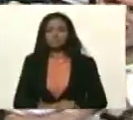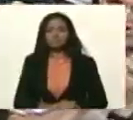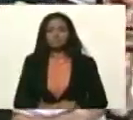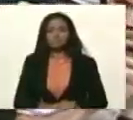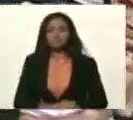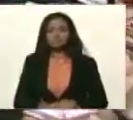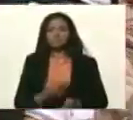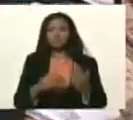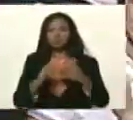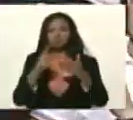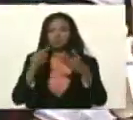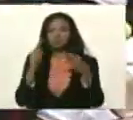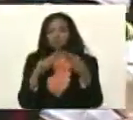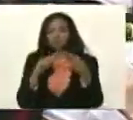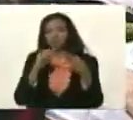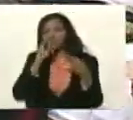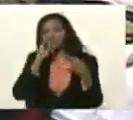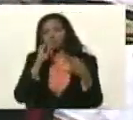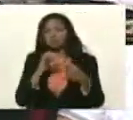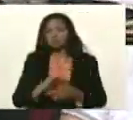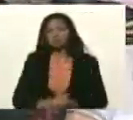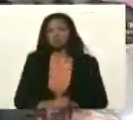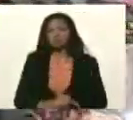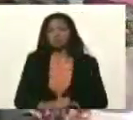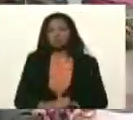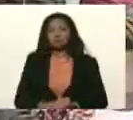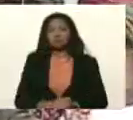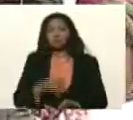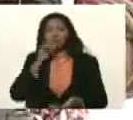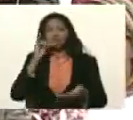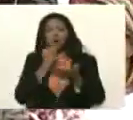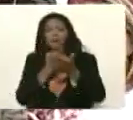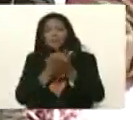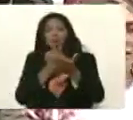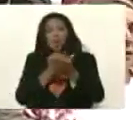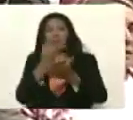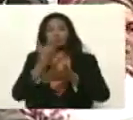Voy con otra cosa, aquí les voy a probar unos recursos,